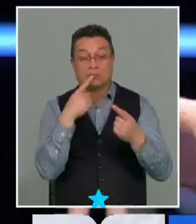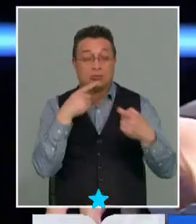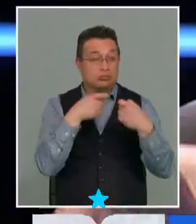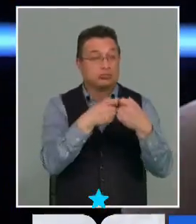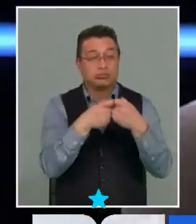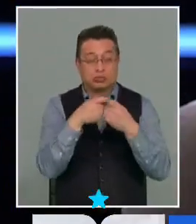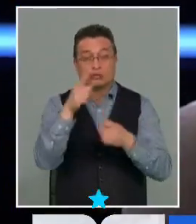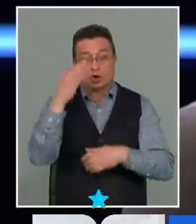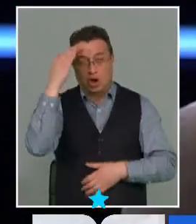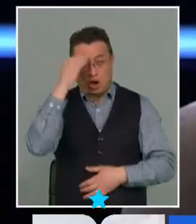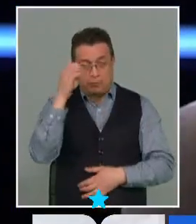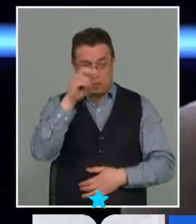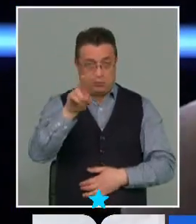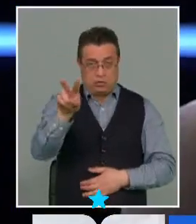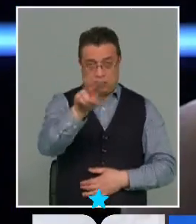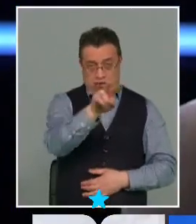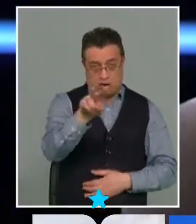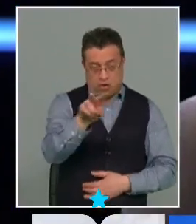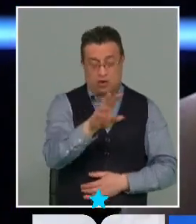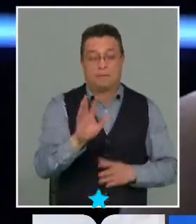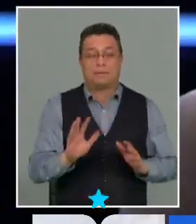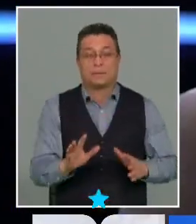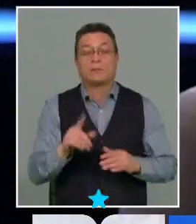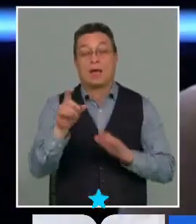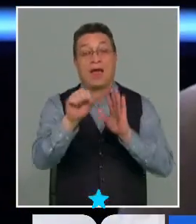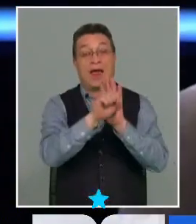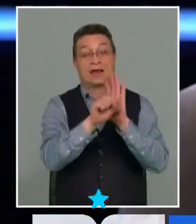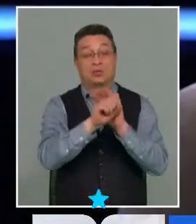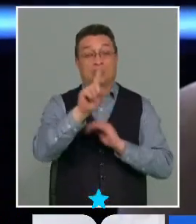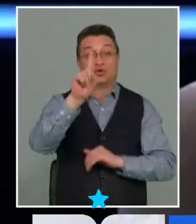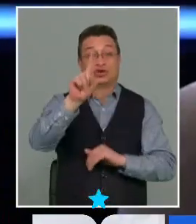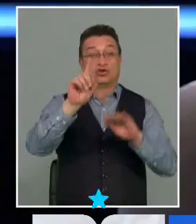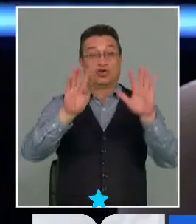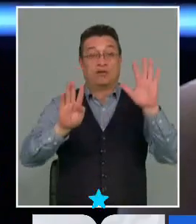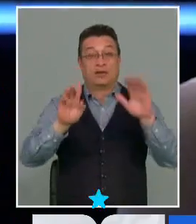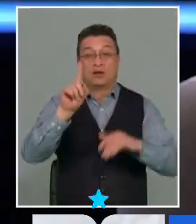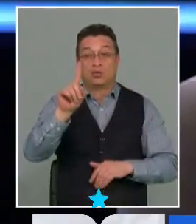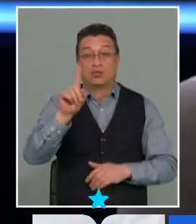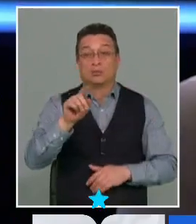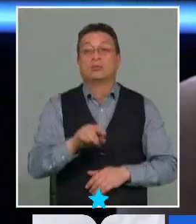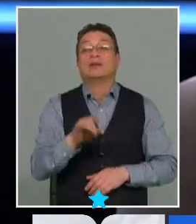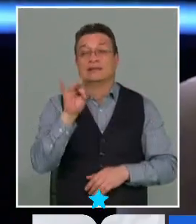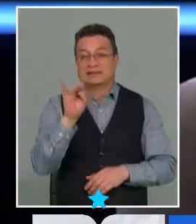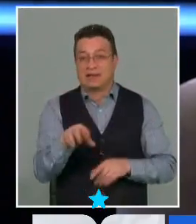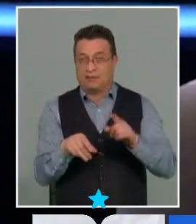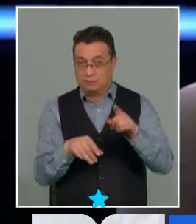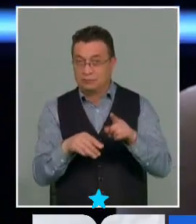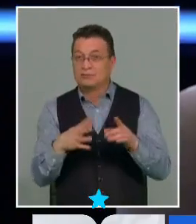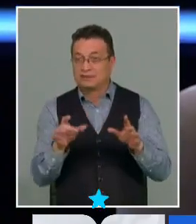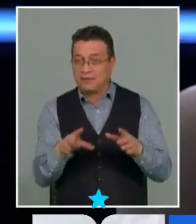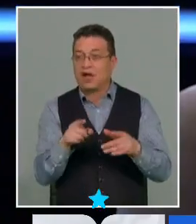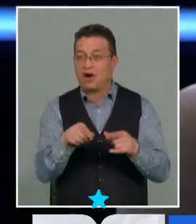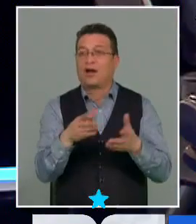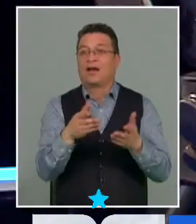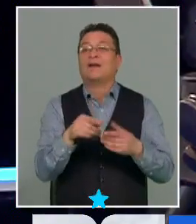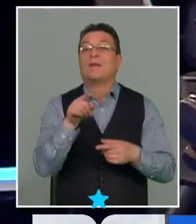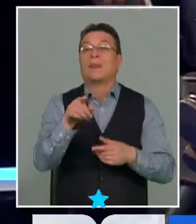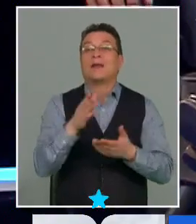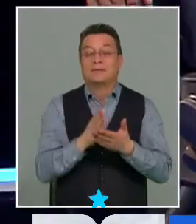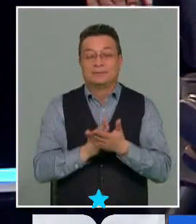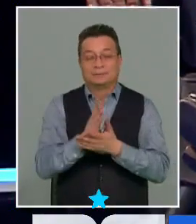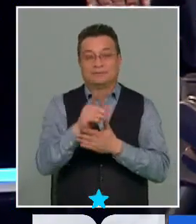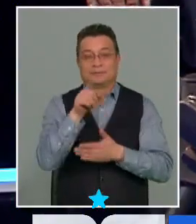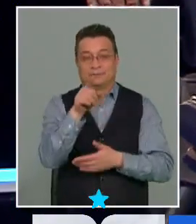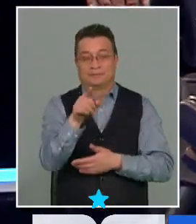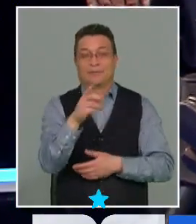interesa tener la visión de ustedes y también de nuestros expertos que es el artículo 191 Abolfo sabe que va a ir para allá parto por el